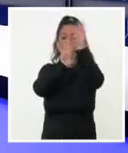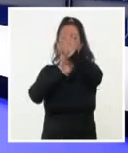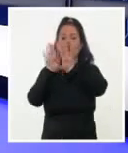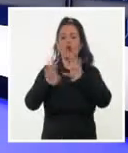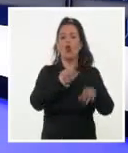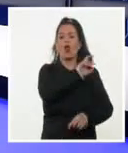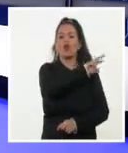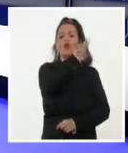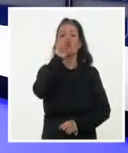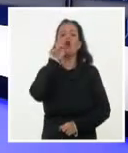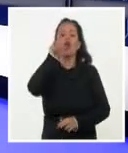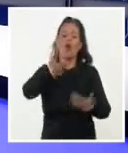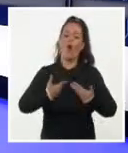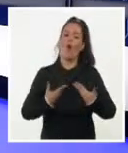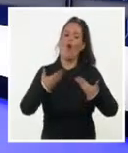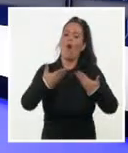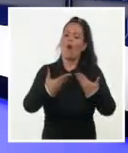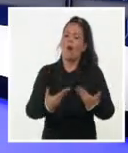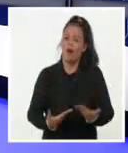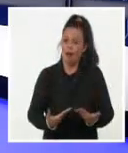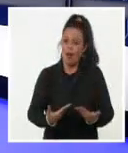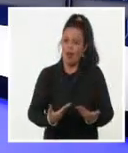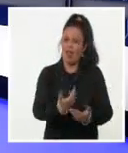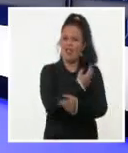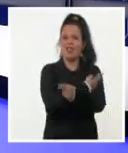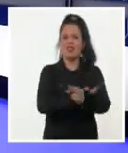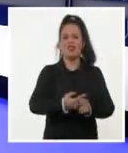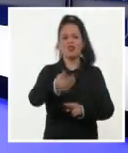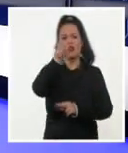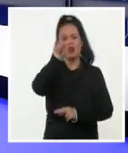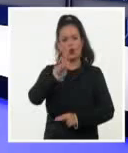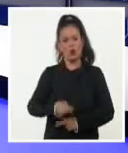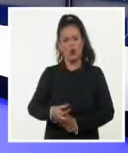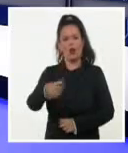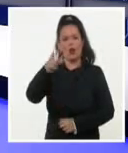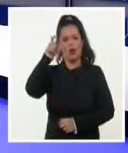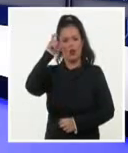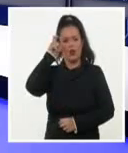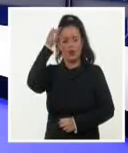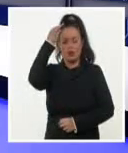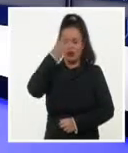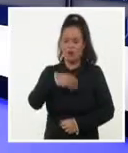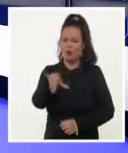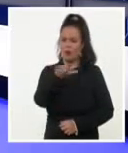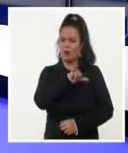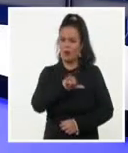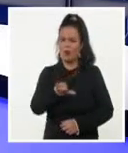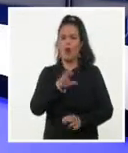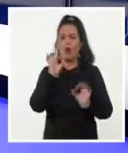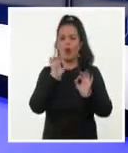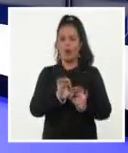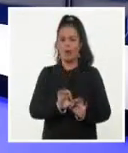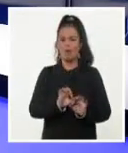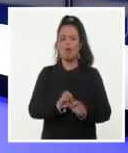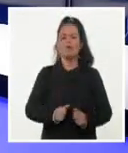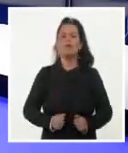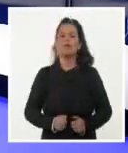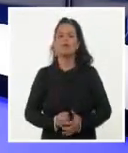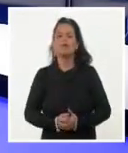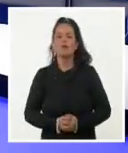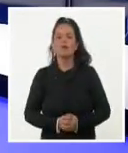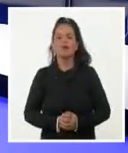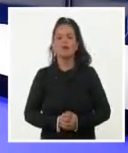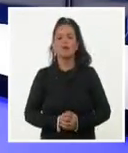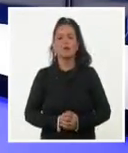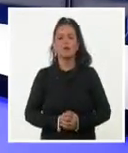ciudad y a su historiador por ser ferviente defensor del rescate de la ceremonia del Cañonazo de las 9, Patrimonio Cultural de la Nación. La